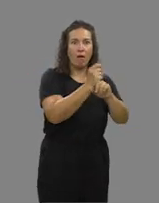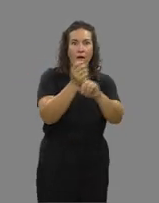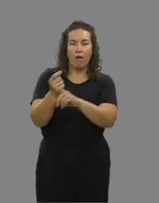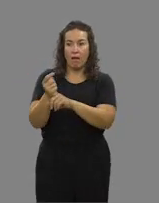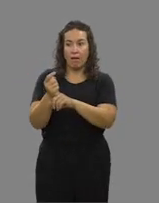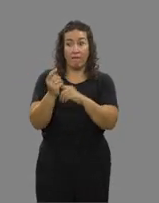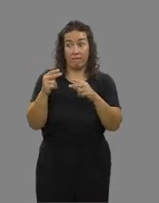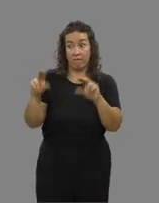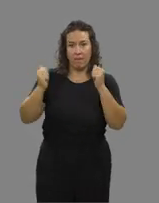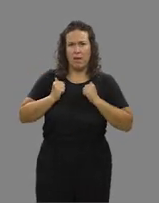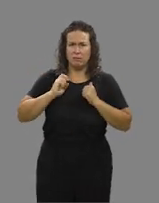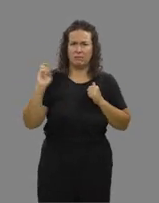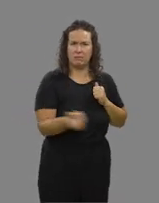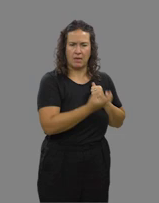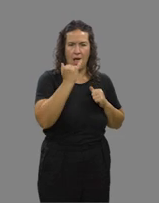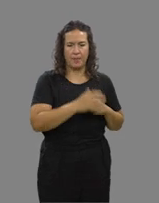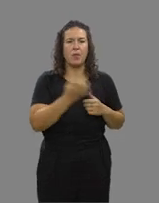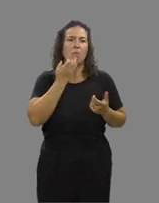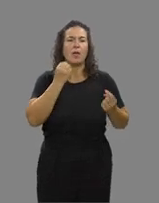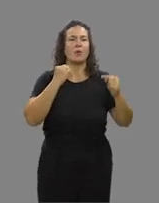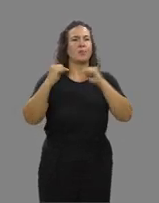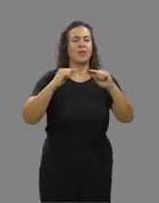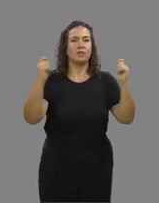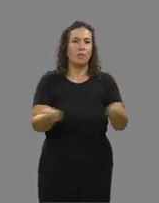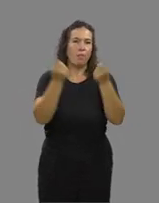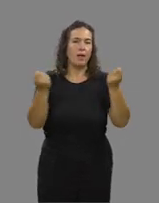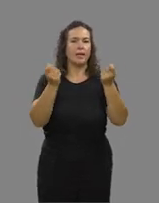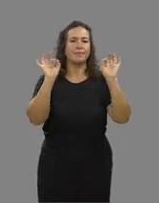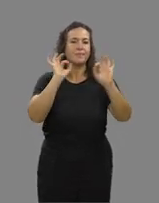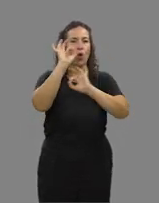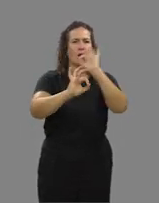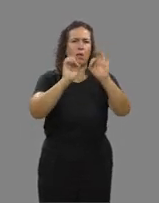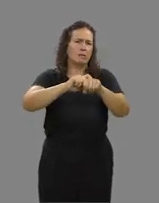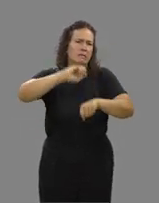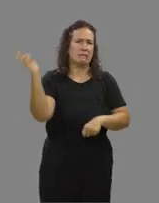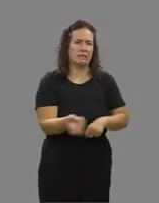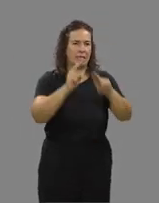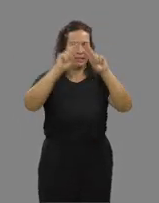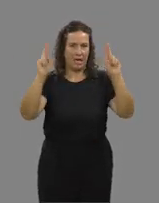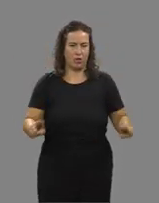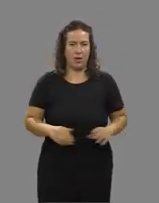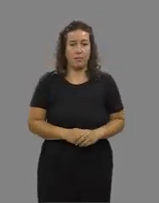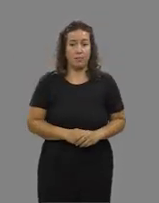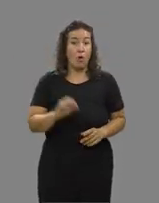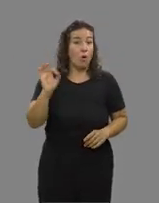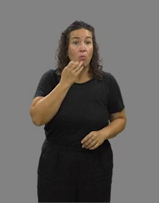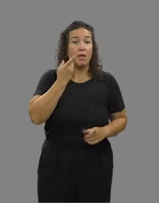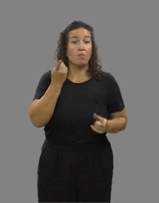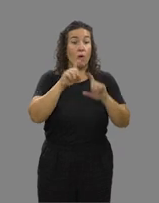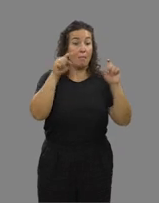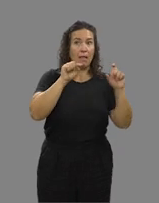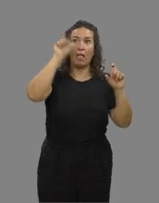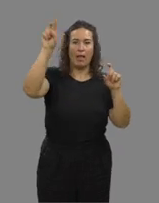los estudiantes después de cursar este Máster son variadas. Gerente o Director de Marketing en organizaciones de todo tipo con proyección internacional o con